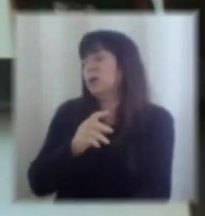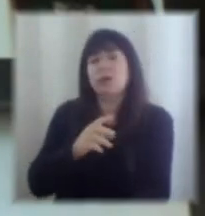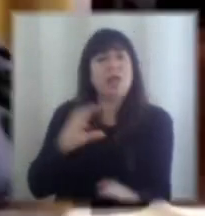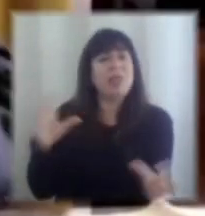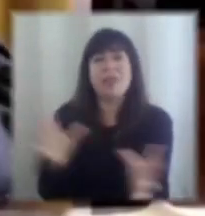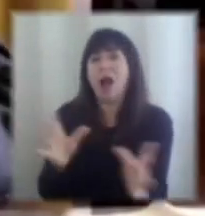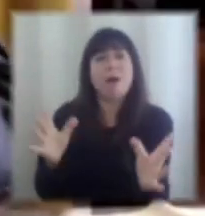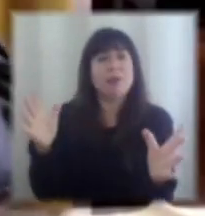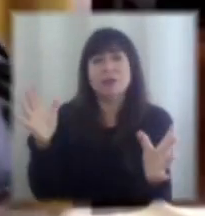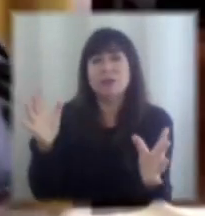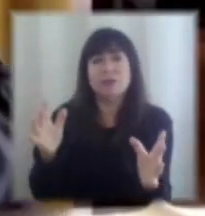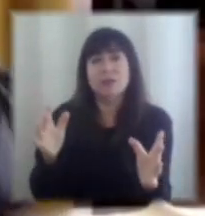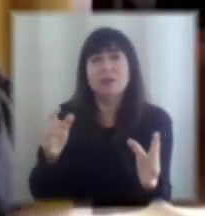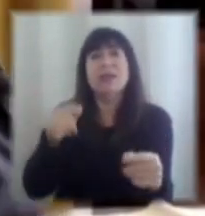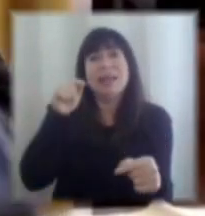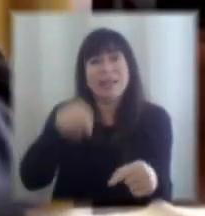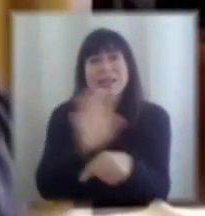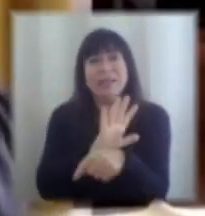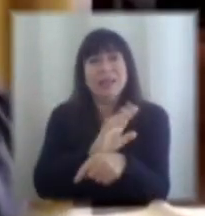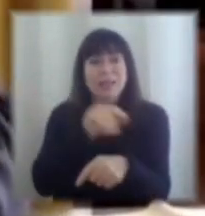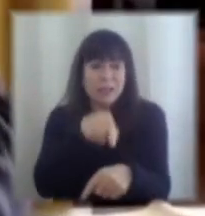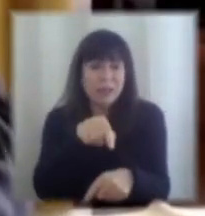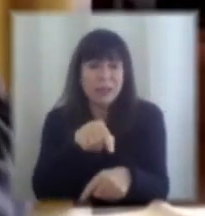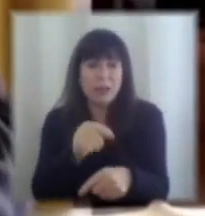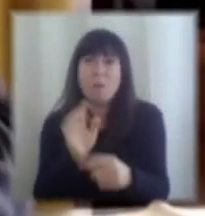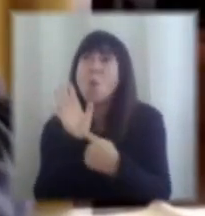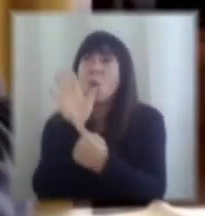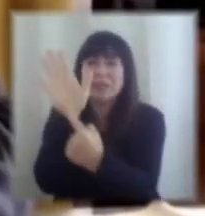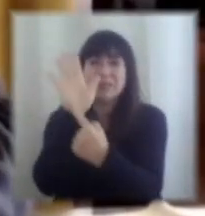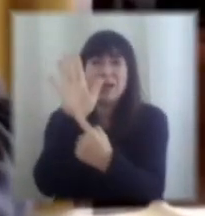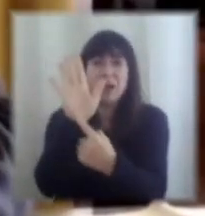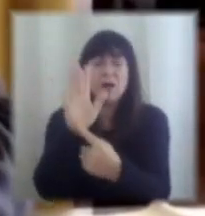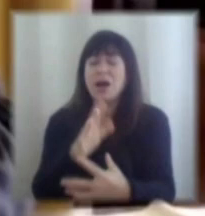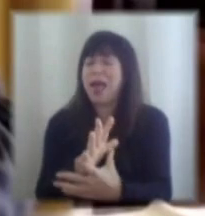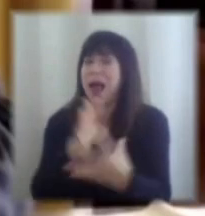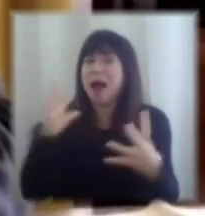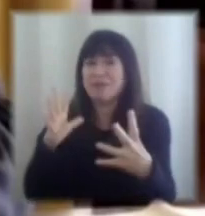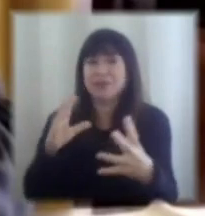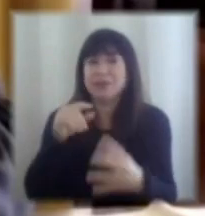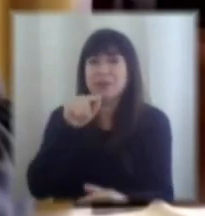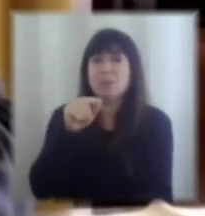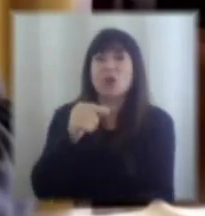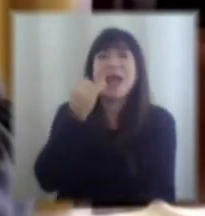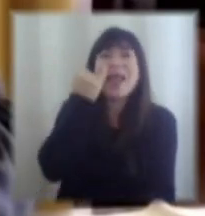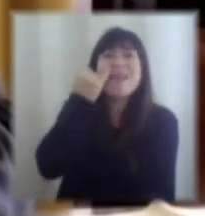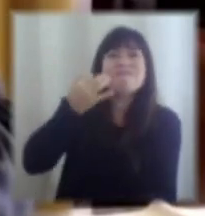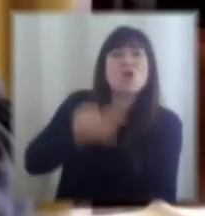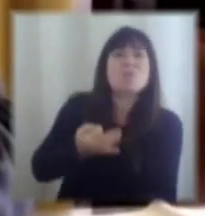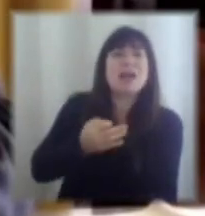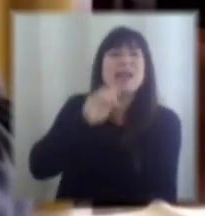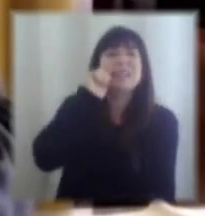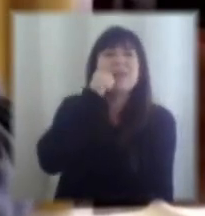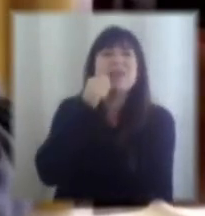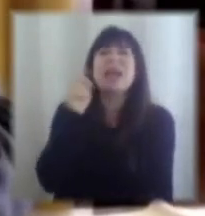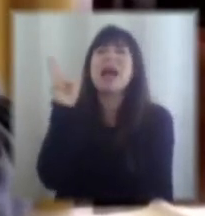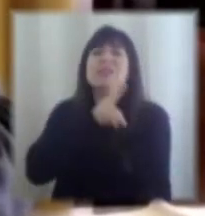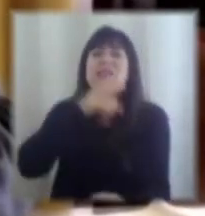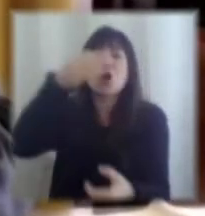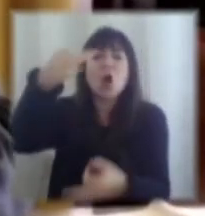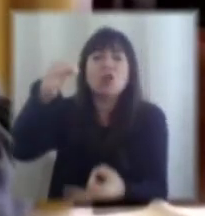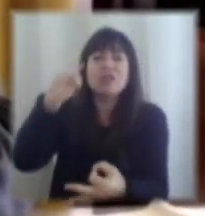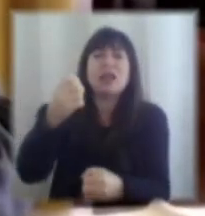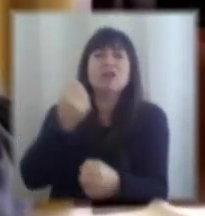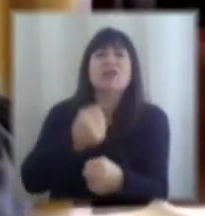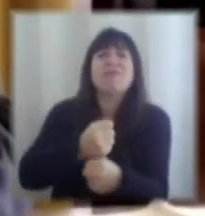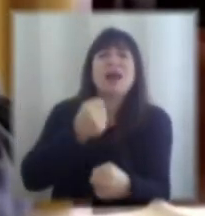muestra cuán dramático es ese drama, porque la informalidad son, primero, ciudadanos chilenos, chilenas que